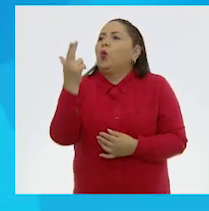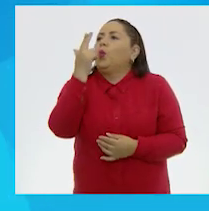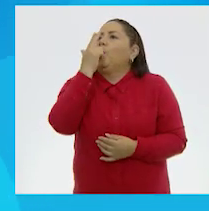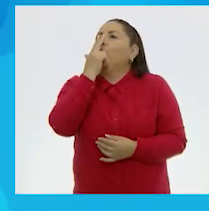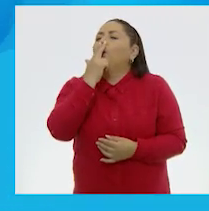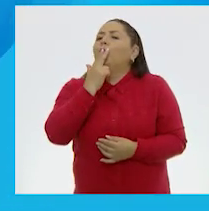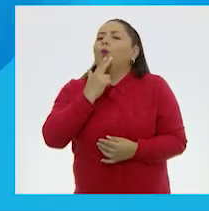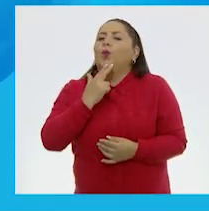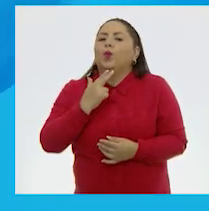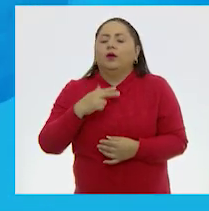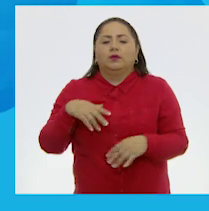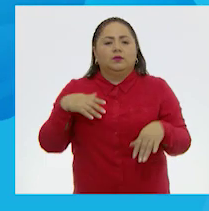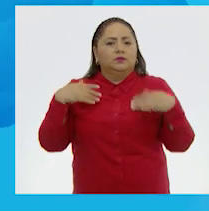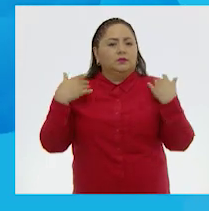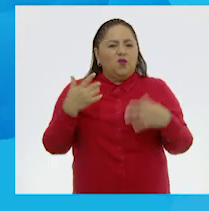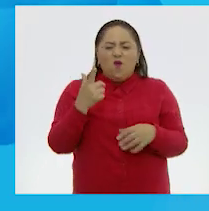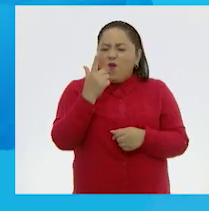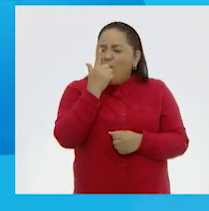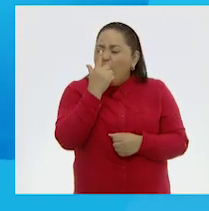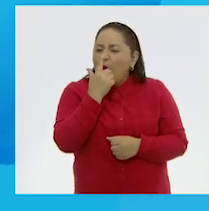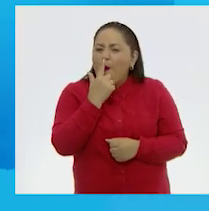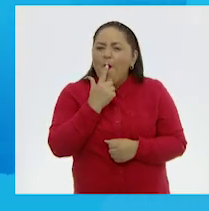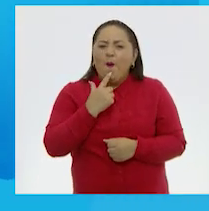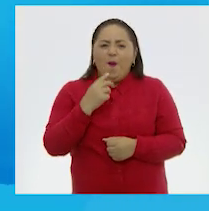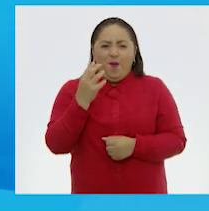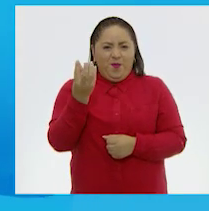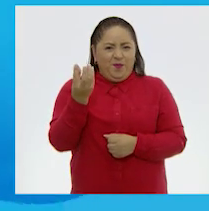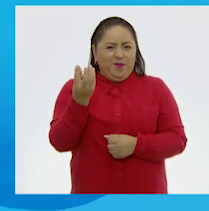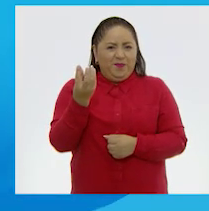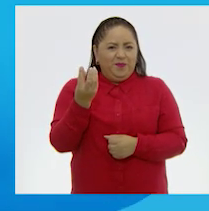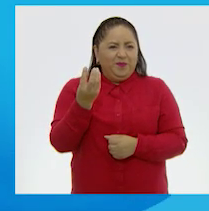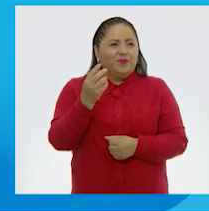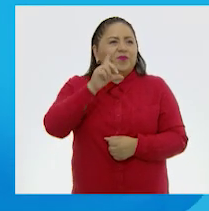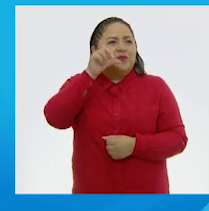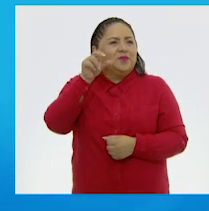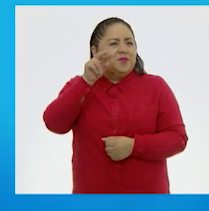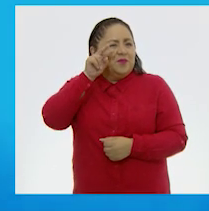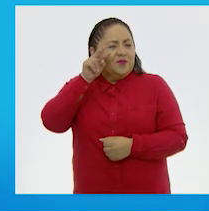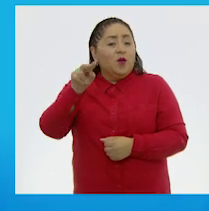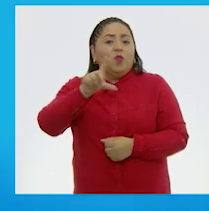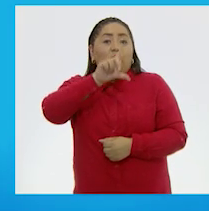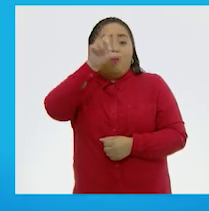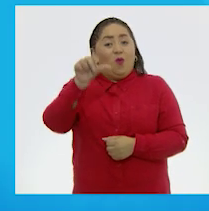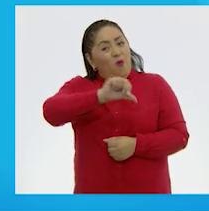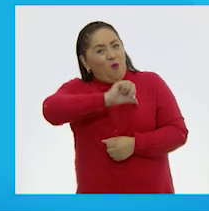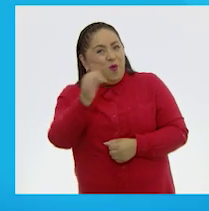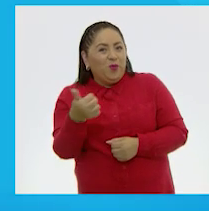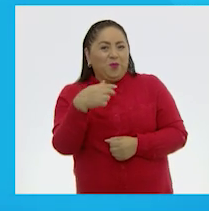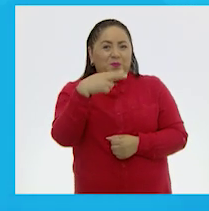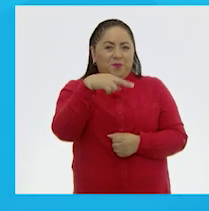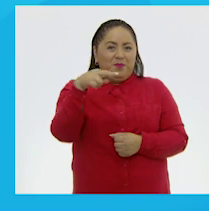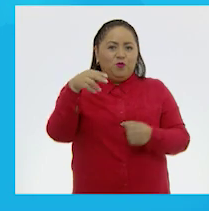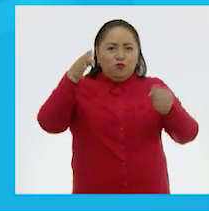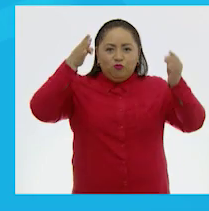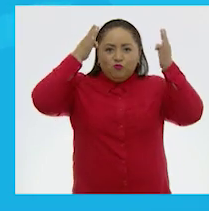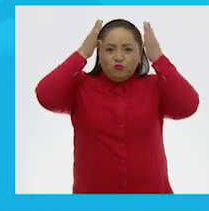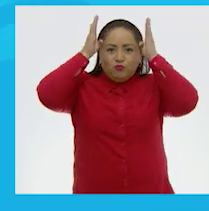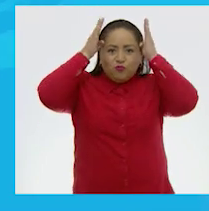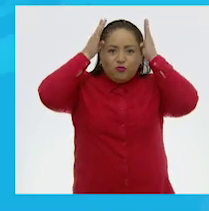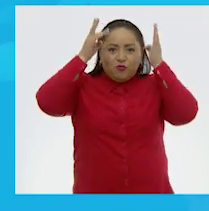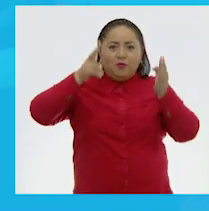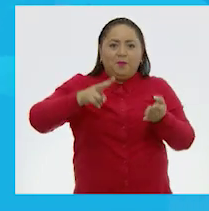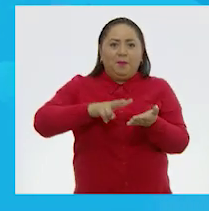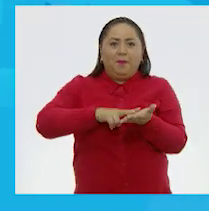y muy roja. Cómo se rió cuando pintó un burro